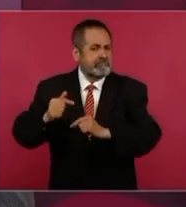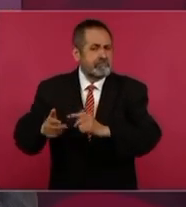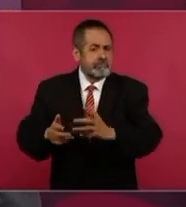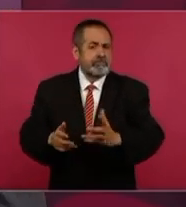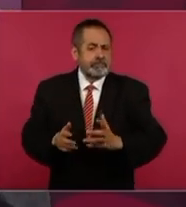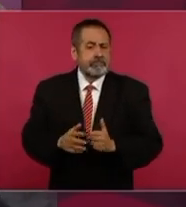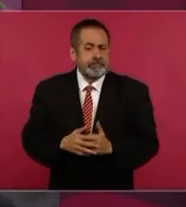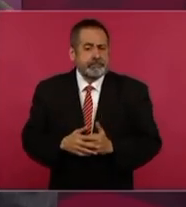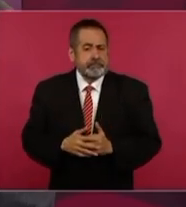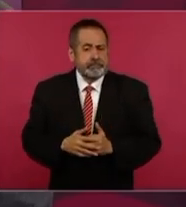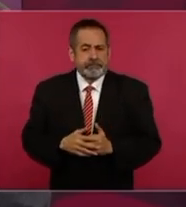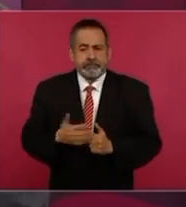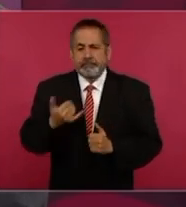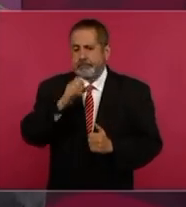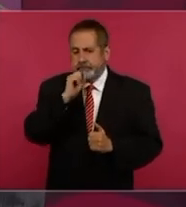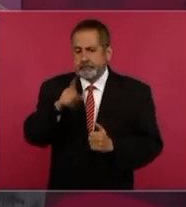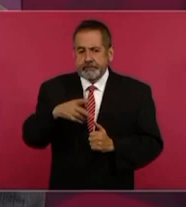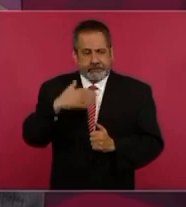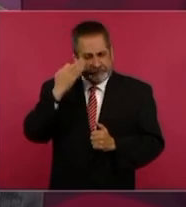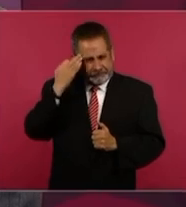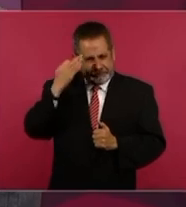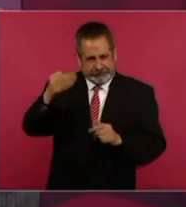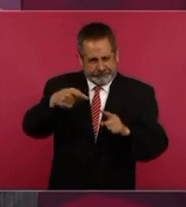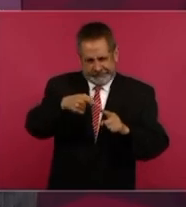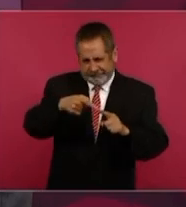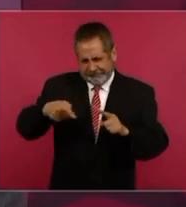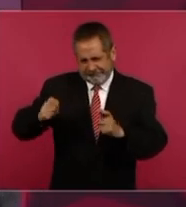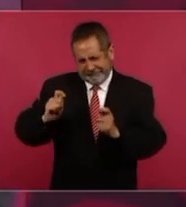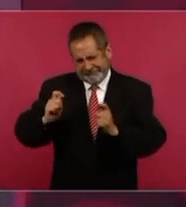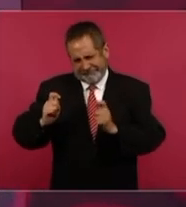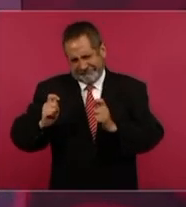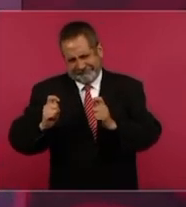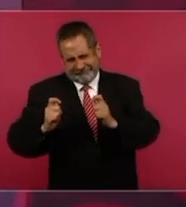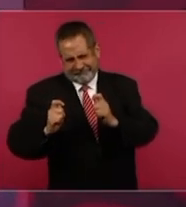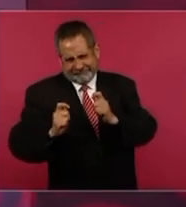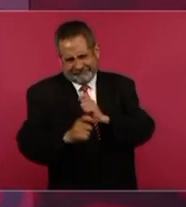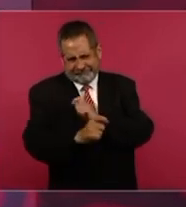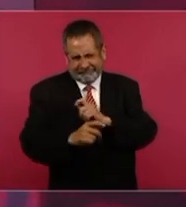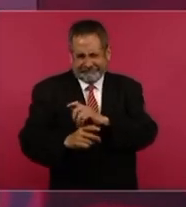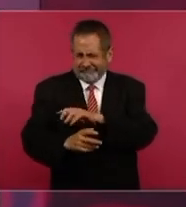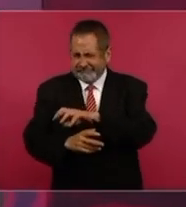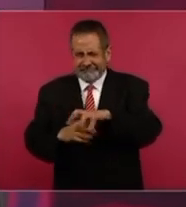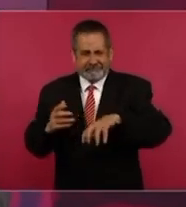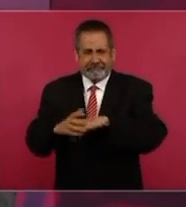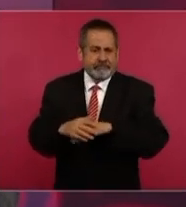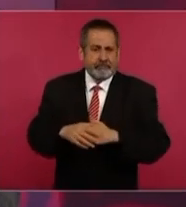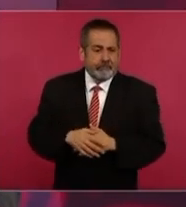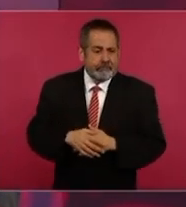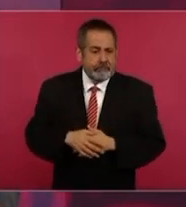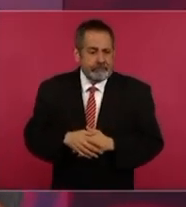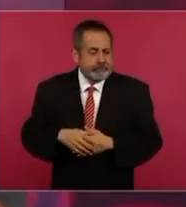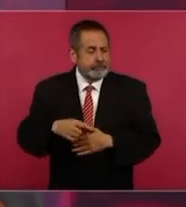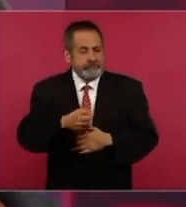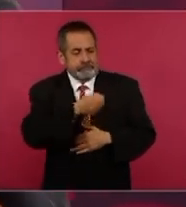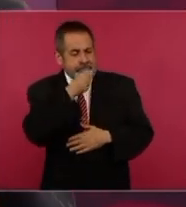y hay como un periodo de transición en donde lo viejo no acaba de